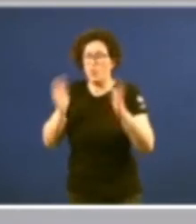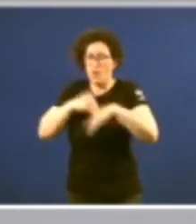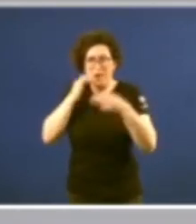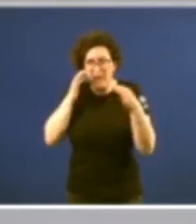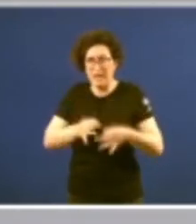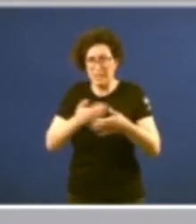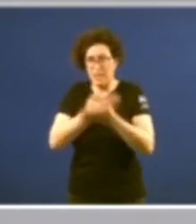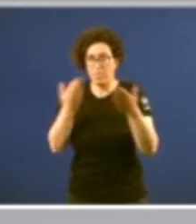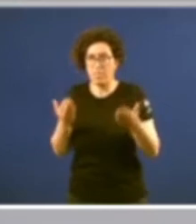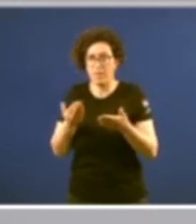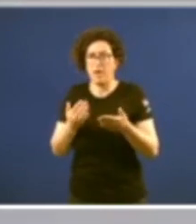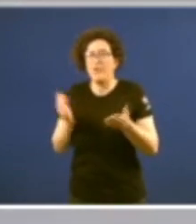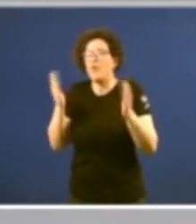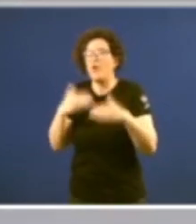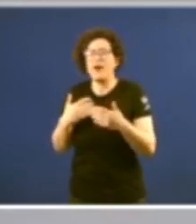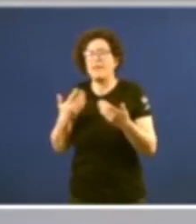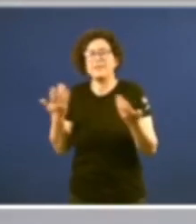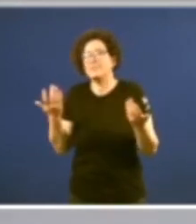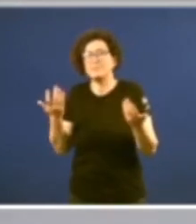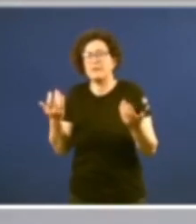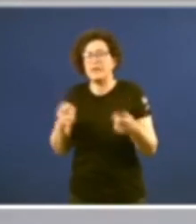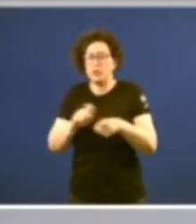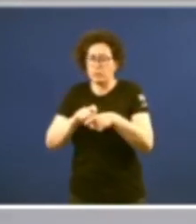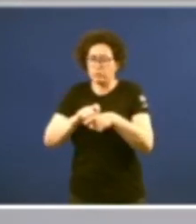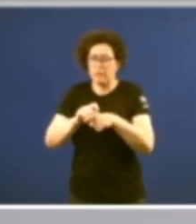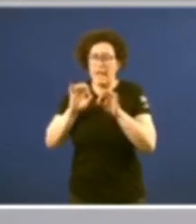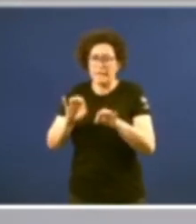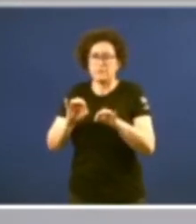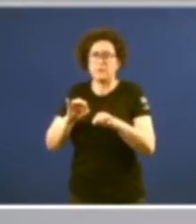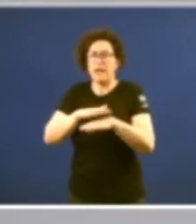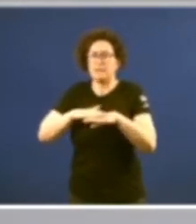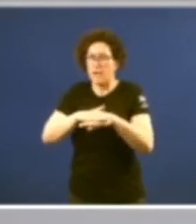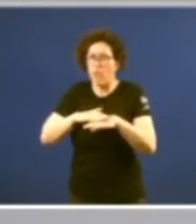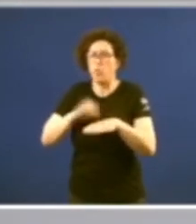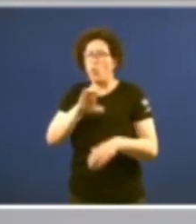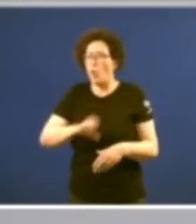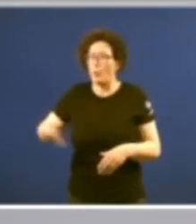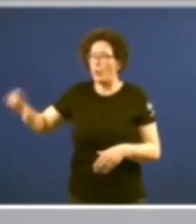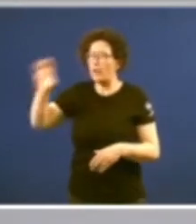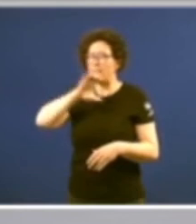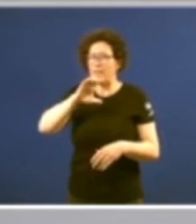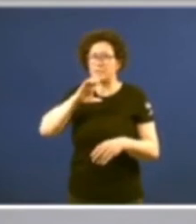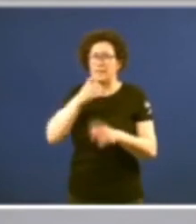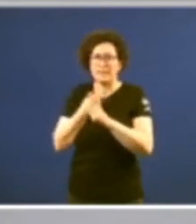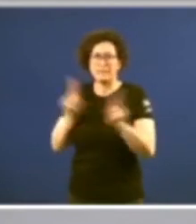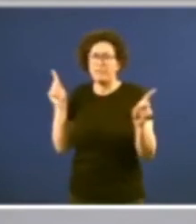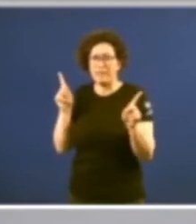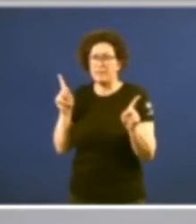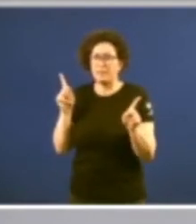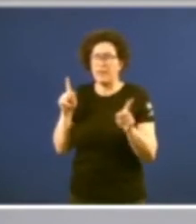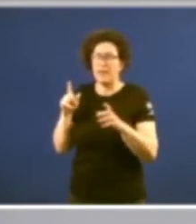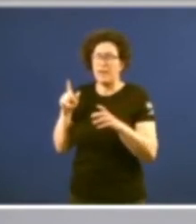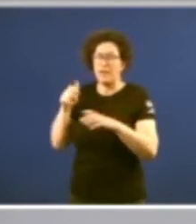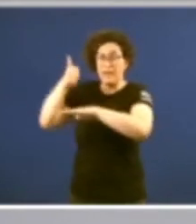non existen portanto un Estado e unhas comunidades autónomas que operan nunha órbita diferente a estatal